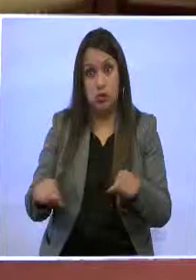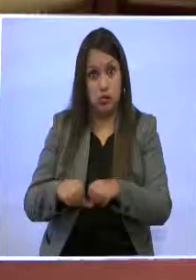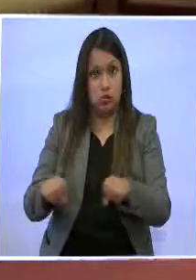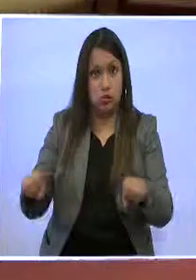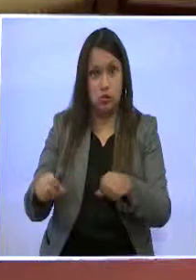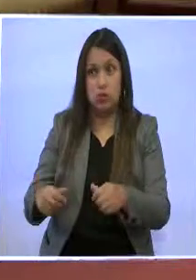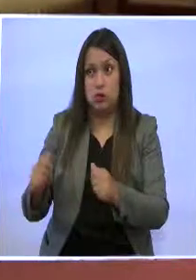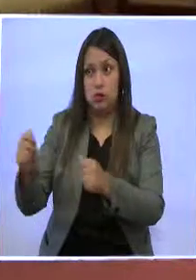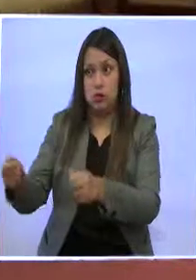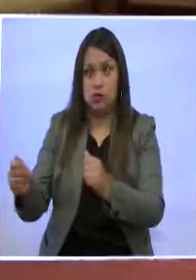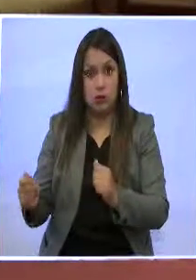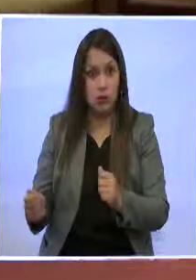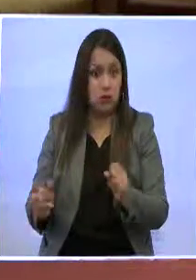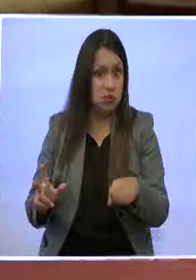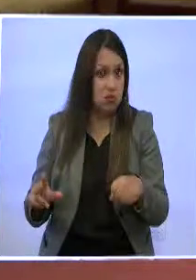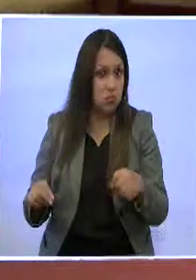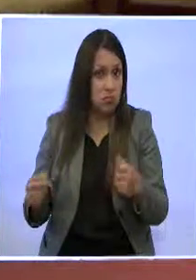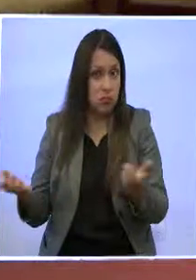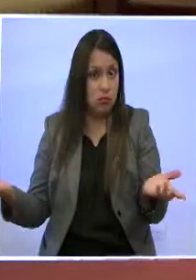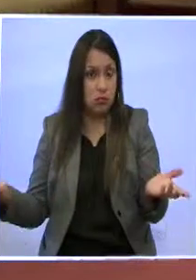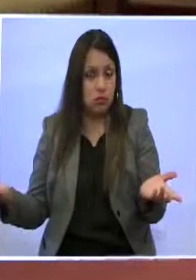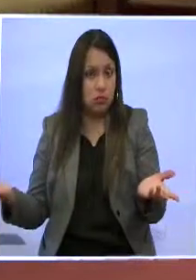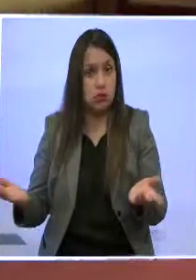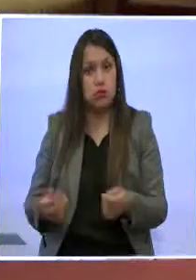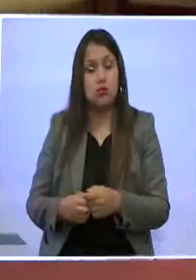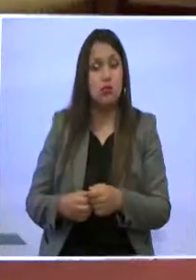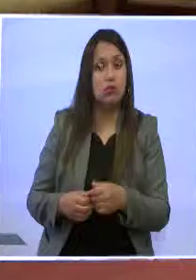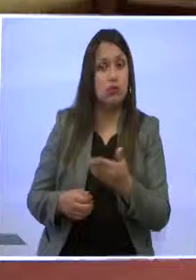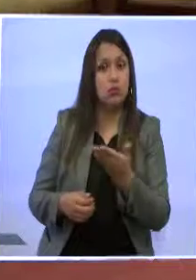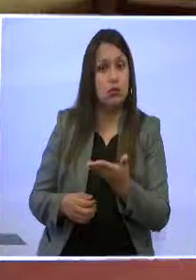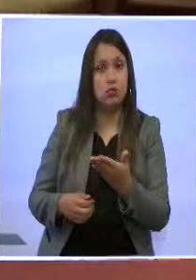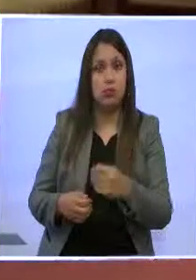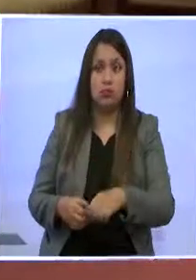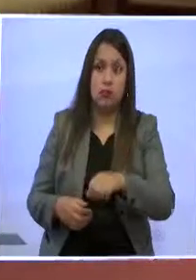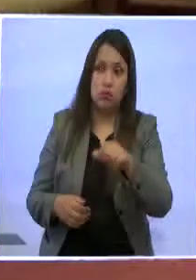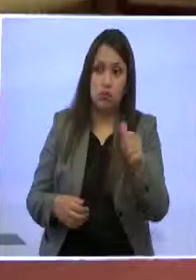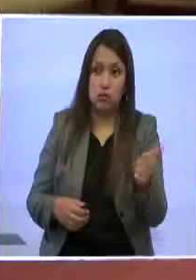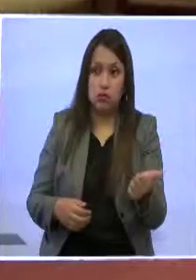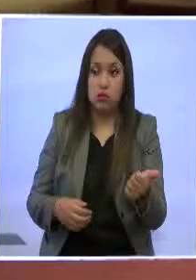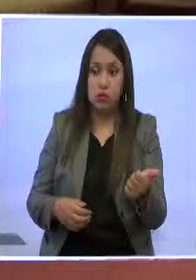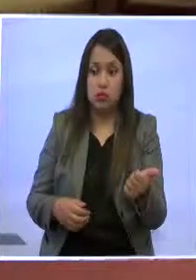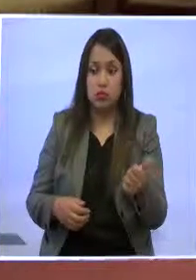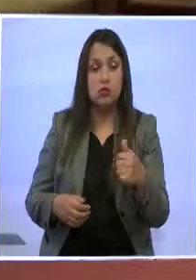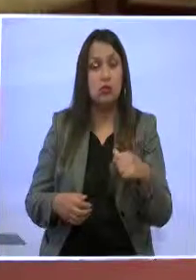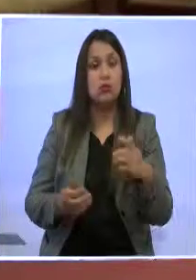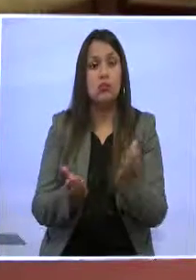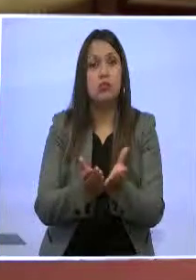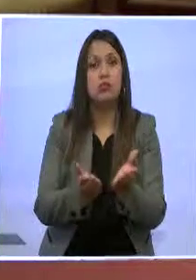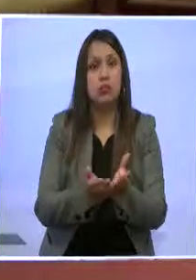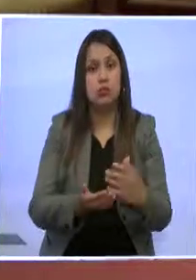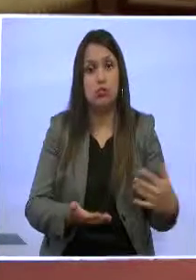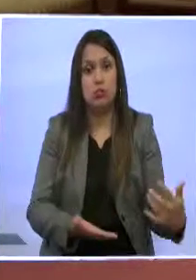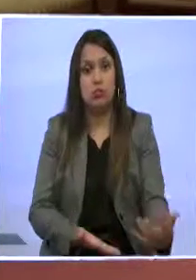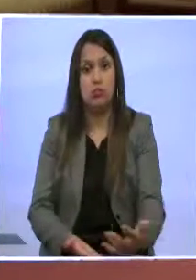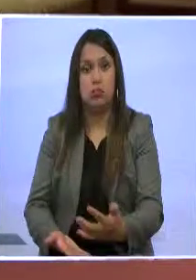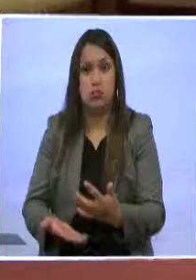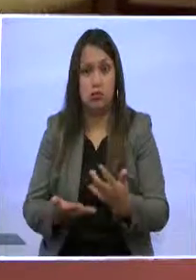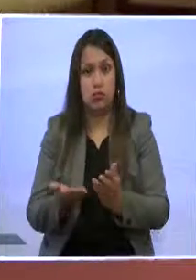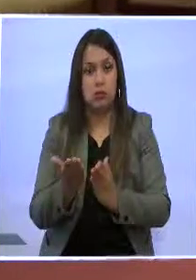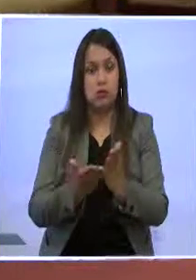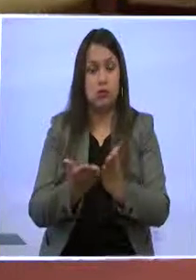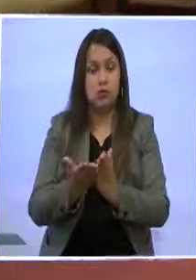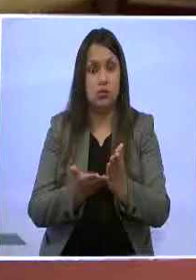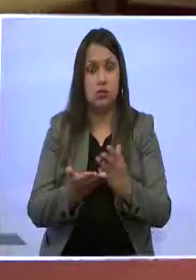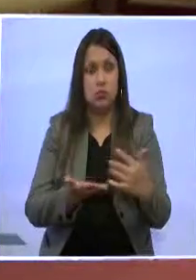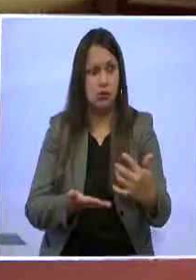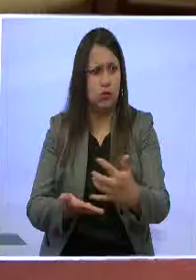de los ciudadanos que se encuentran en esos lugares, pero el arreglo de calles, por ejemplo, la recolección de basura, el servicio de alumbrado